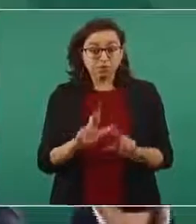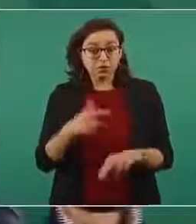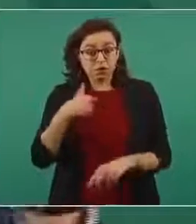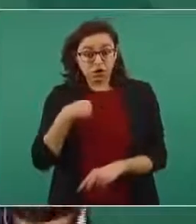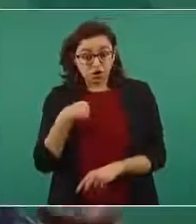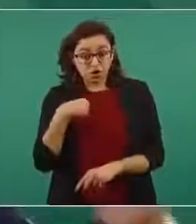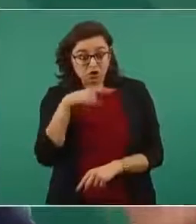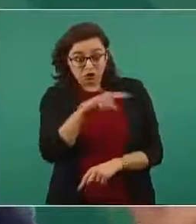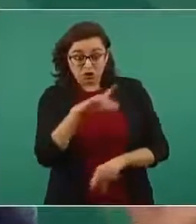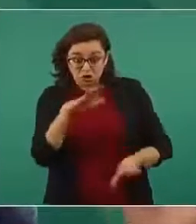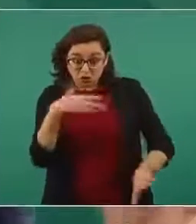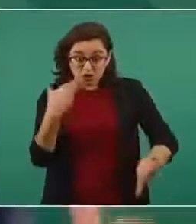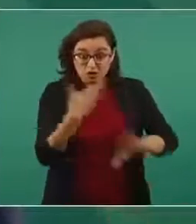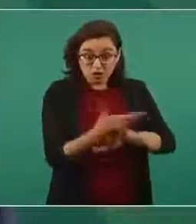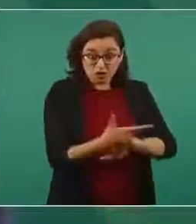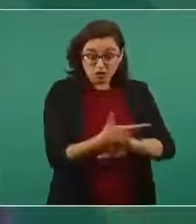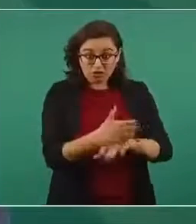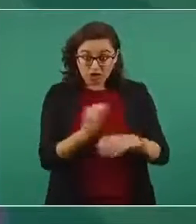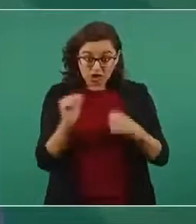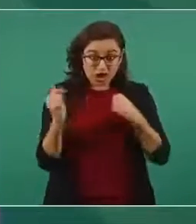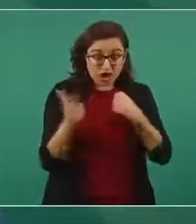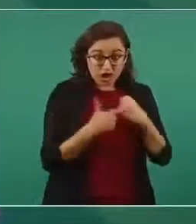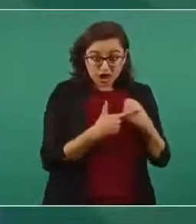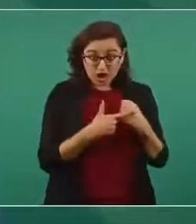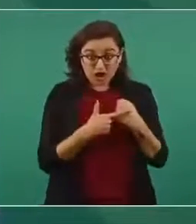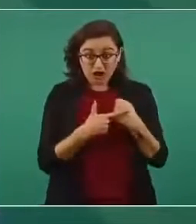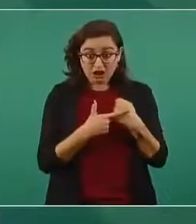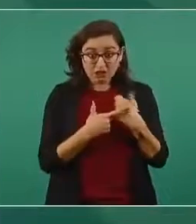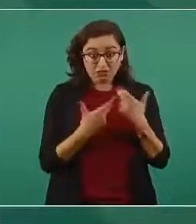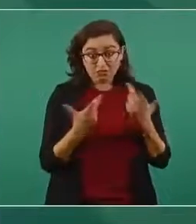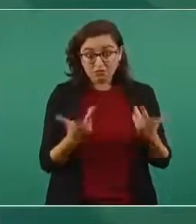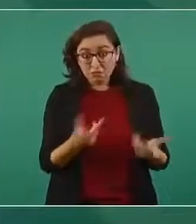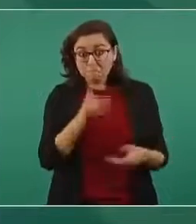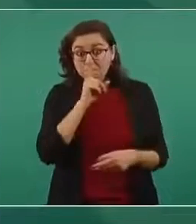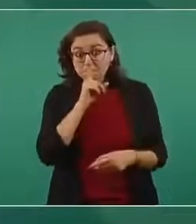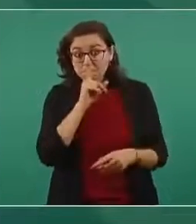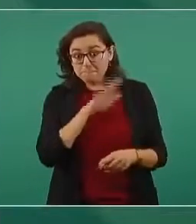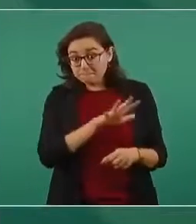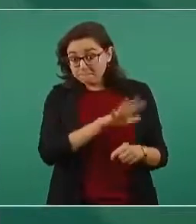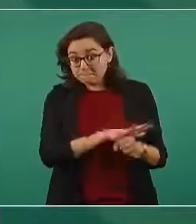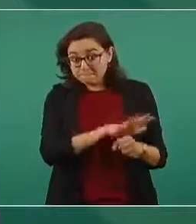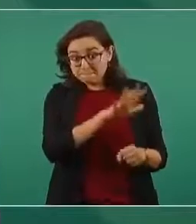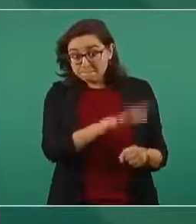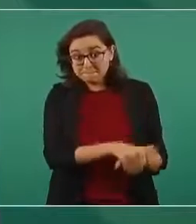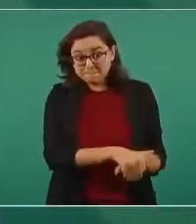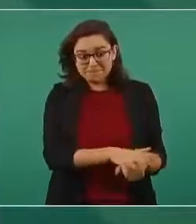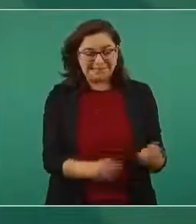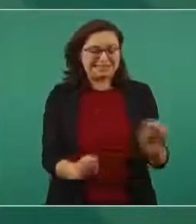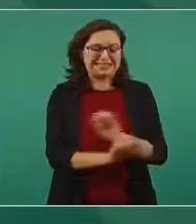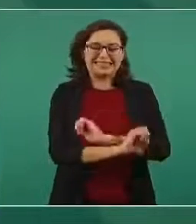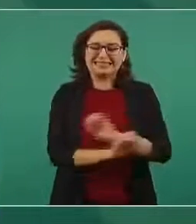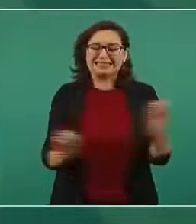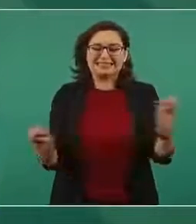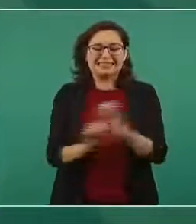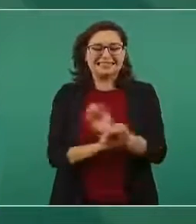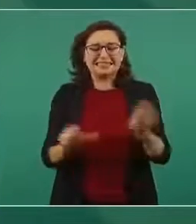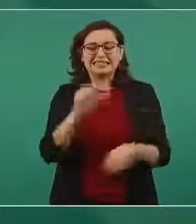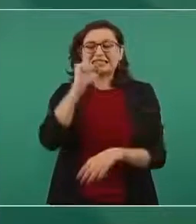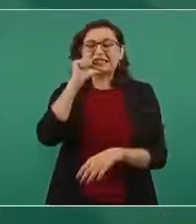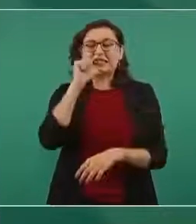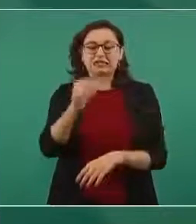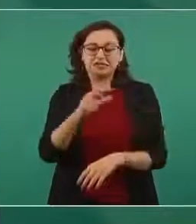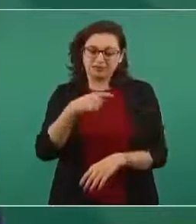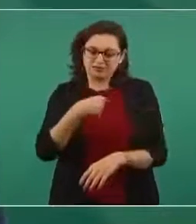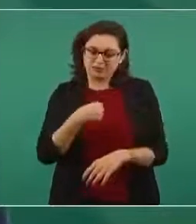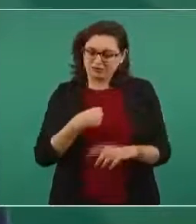ninguna medida coercitiva. No somos